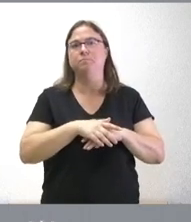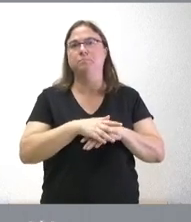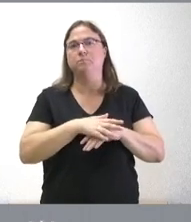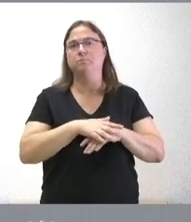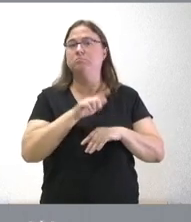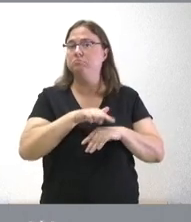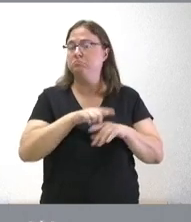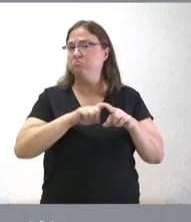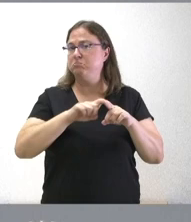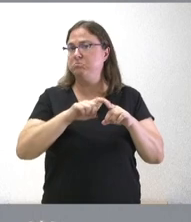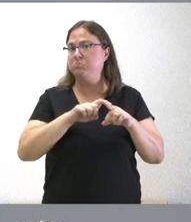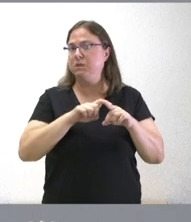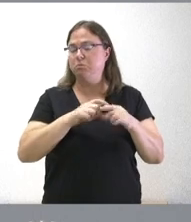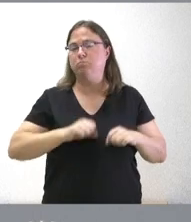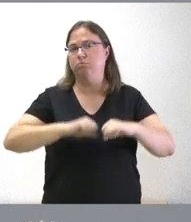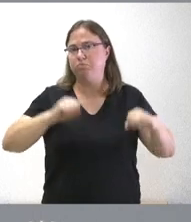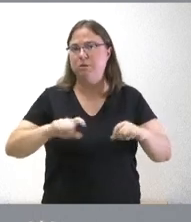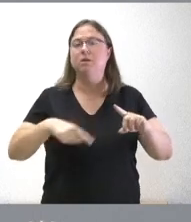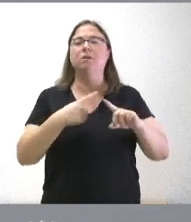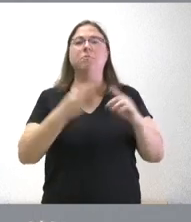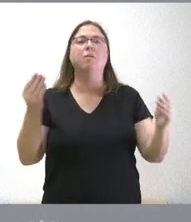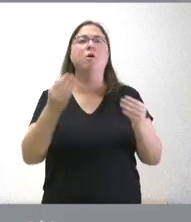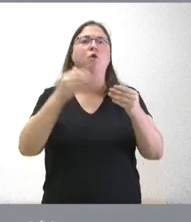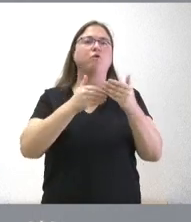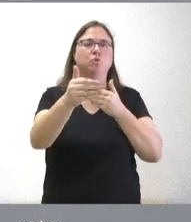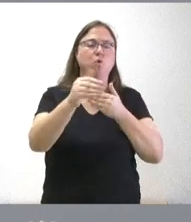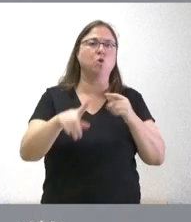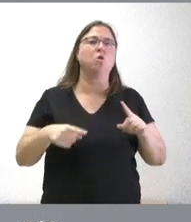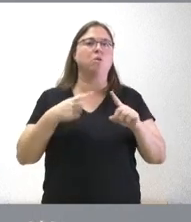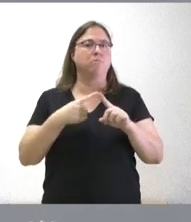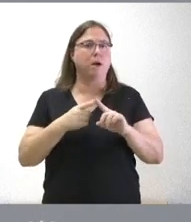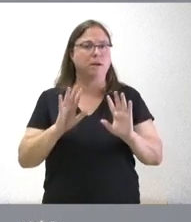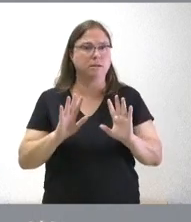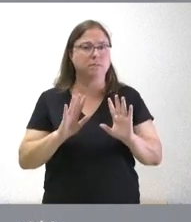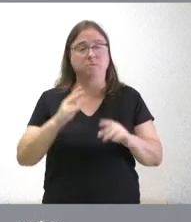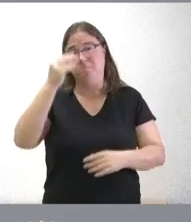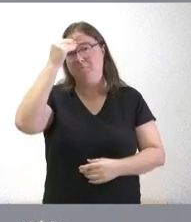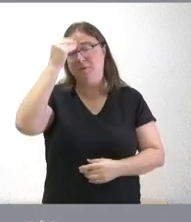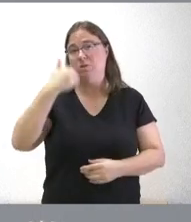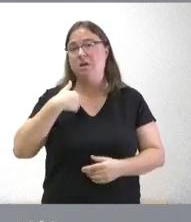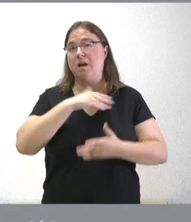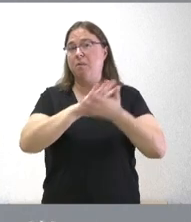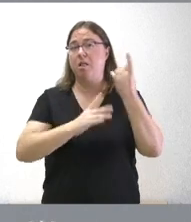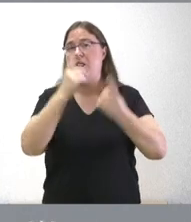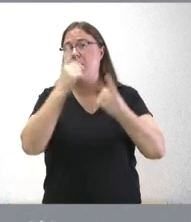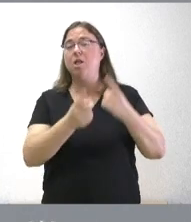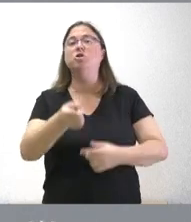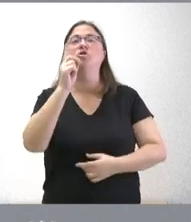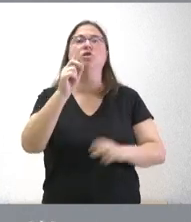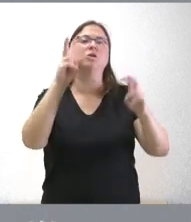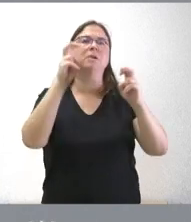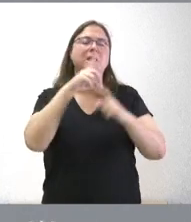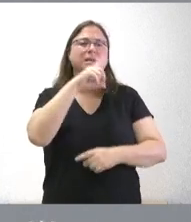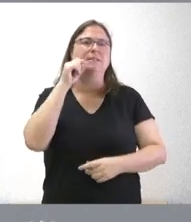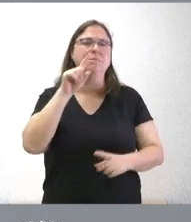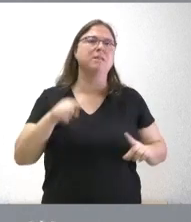este tipo de actuaciones se consoliden y mejoren en el futuro como también y eso ya creo que lo hemos anunciado alguna vez no solamente lo que tiene con la seminci